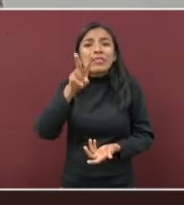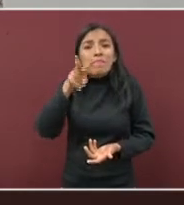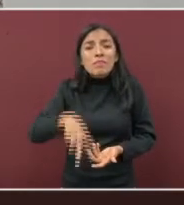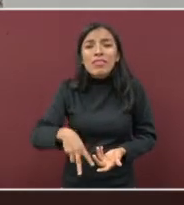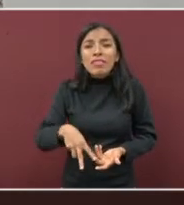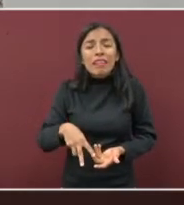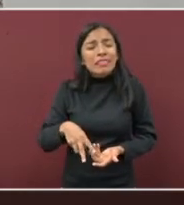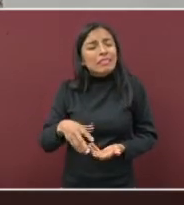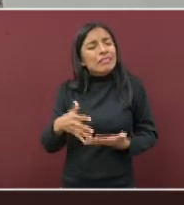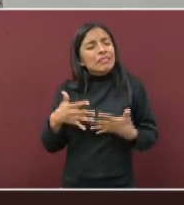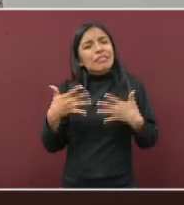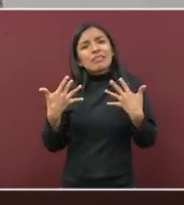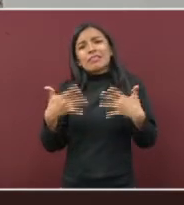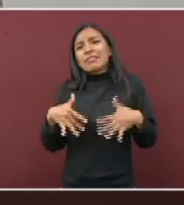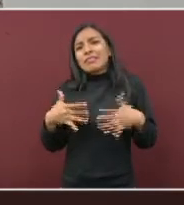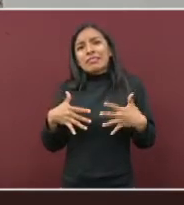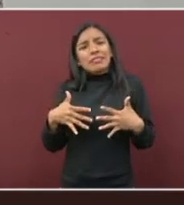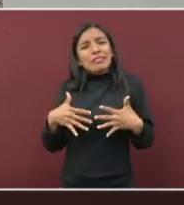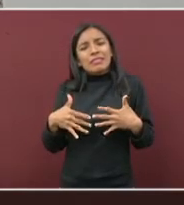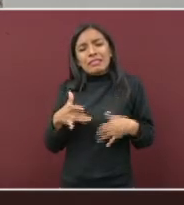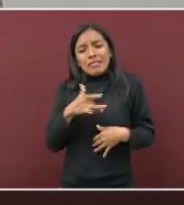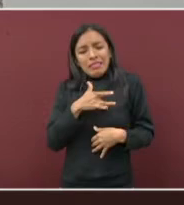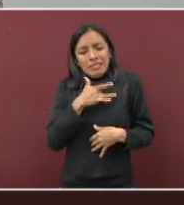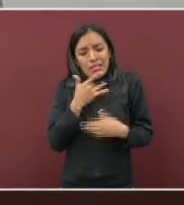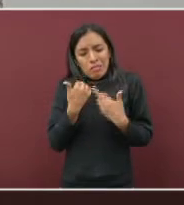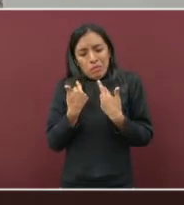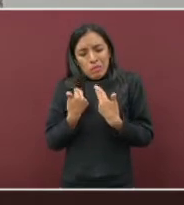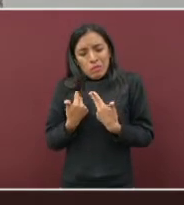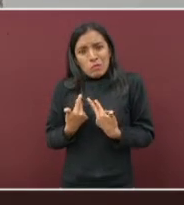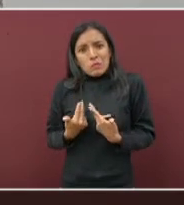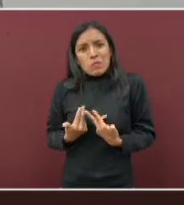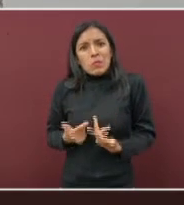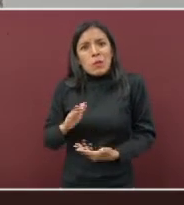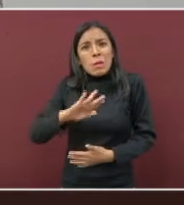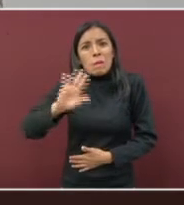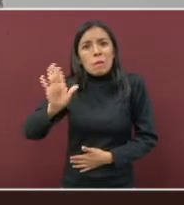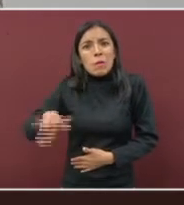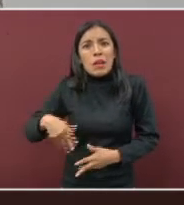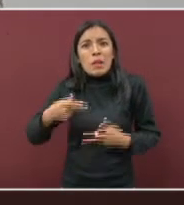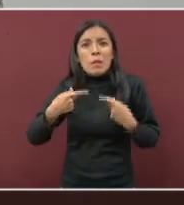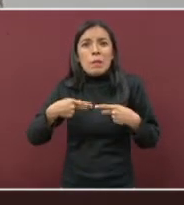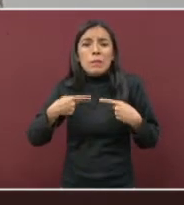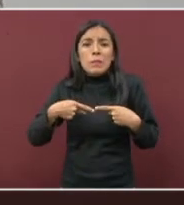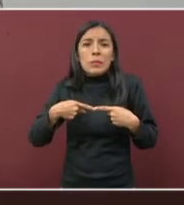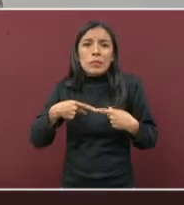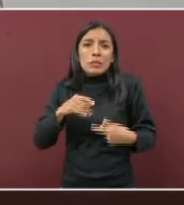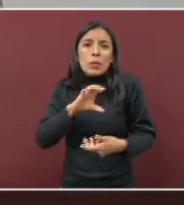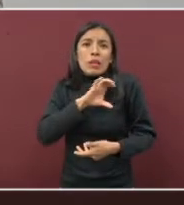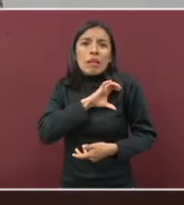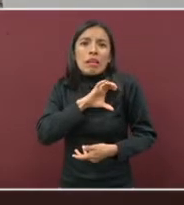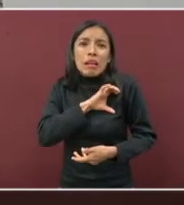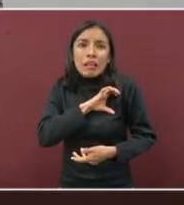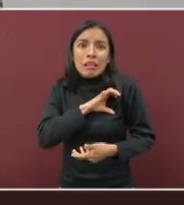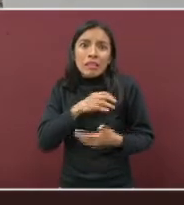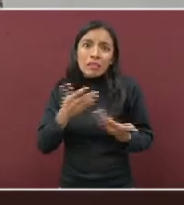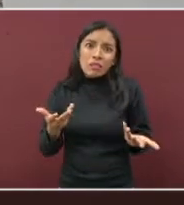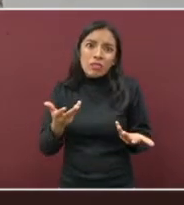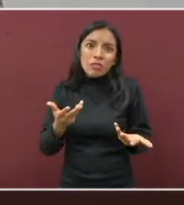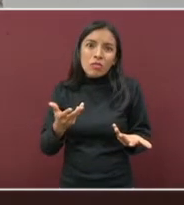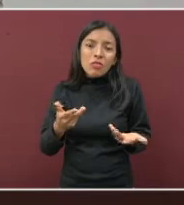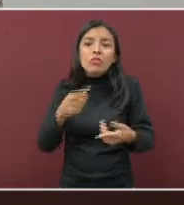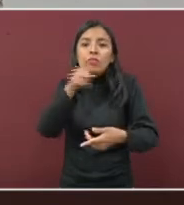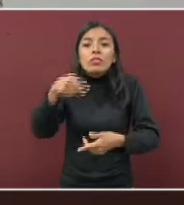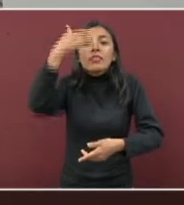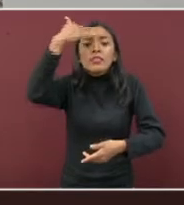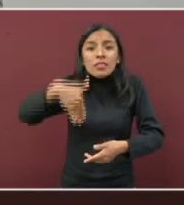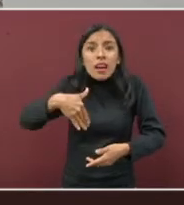tragedia perder a un ser querido. Y más, cuando el contagio del virus se puede evitar.